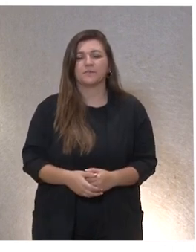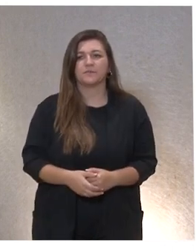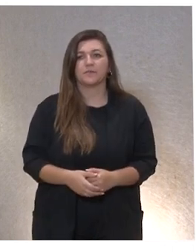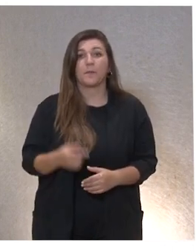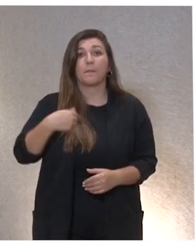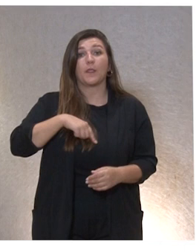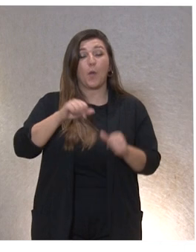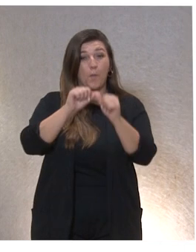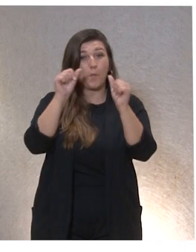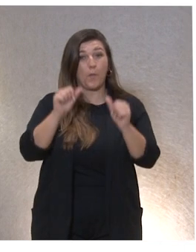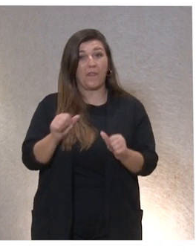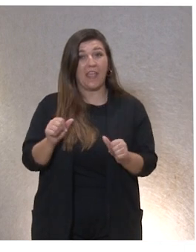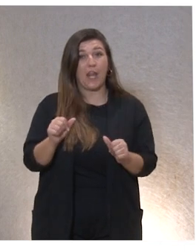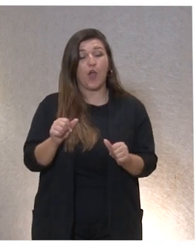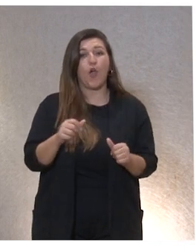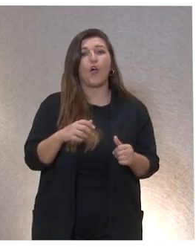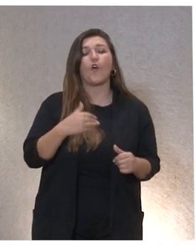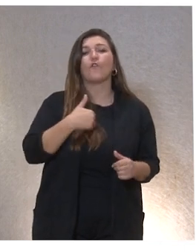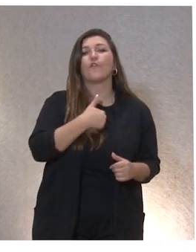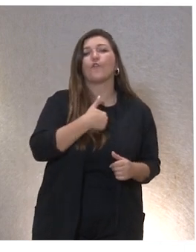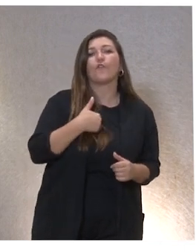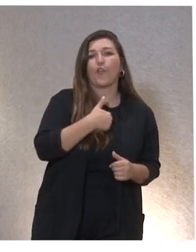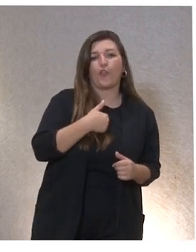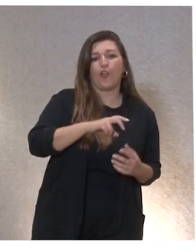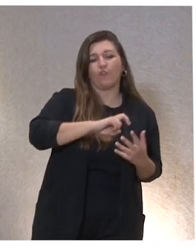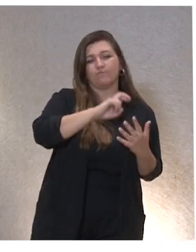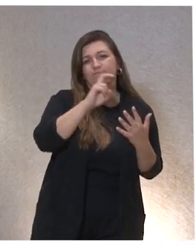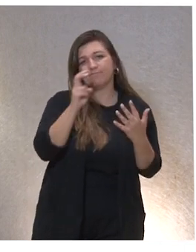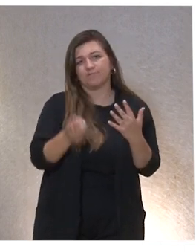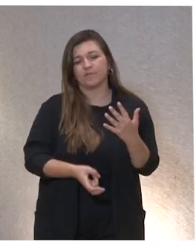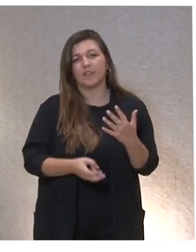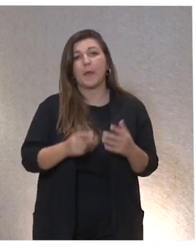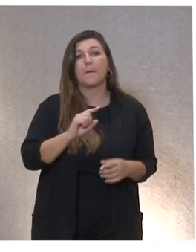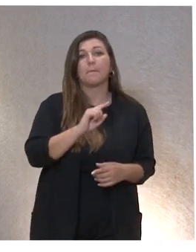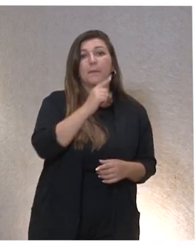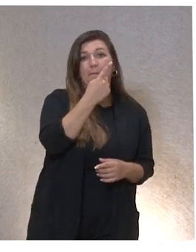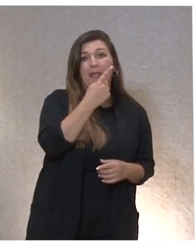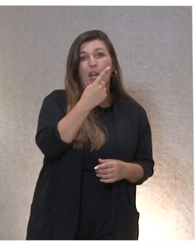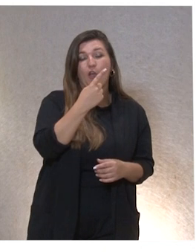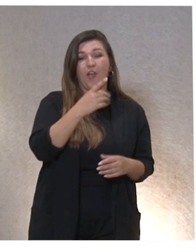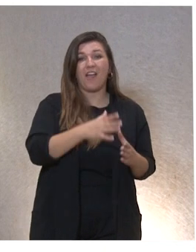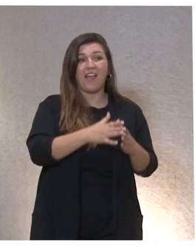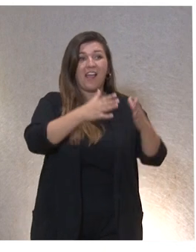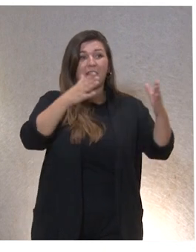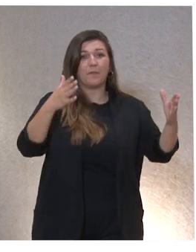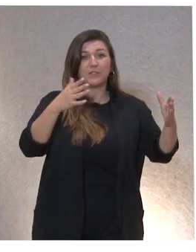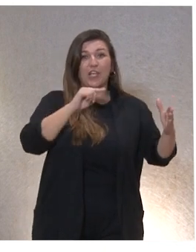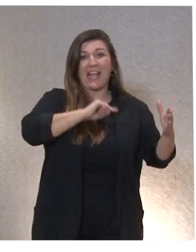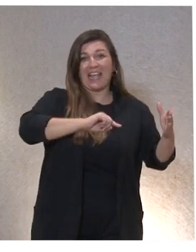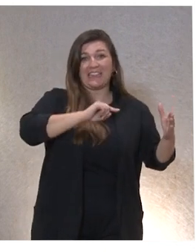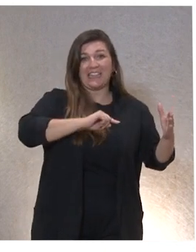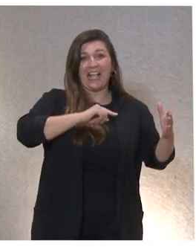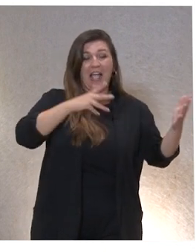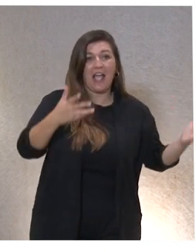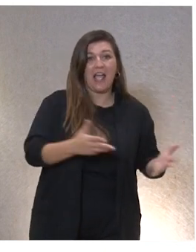Nuestro modelo tiene varias funciones. En primer lugar, impulsa la dimensión ética y supone un apoyo